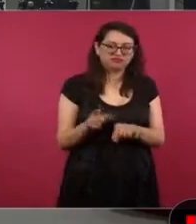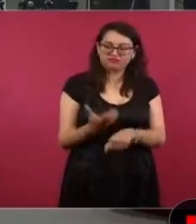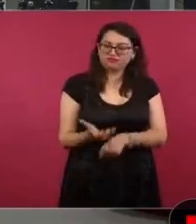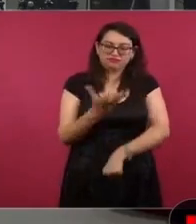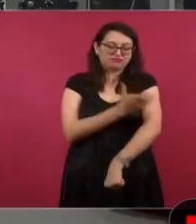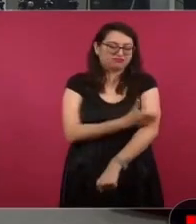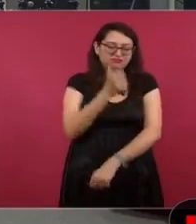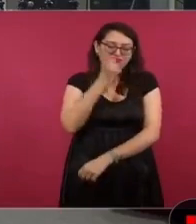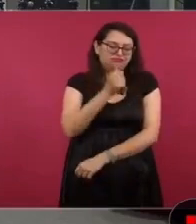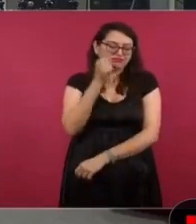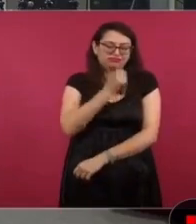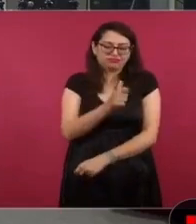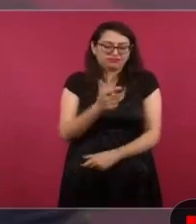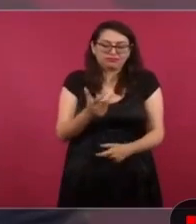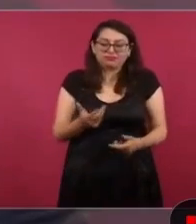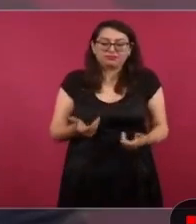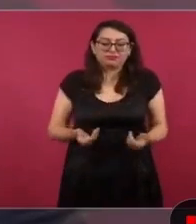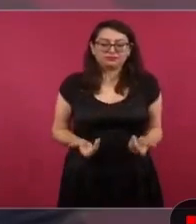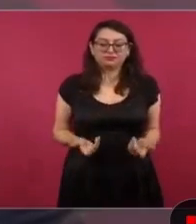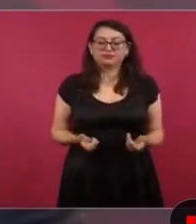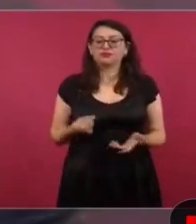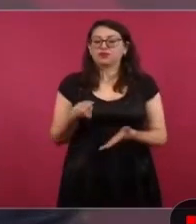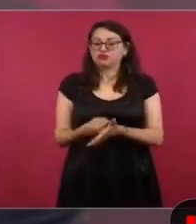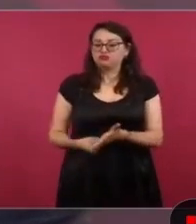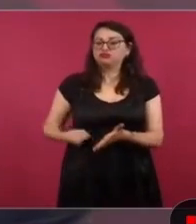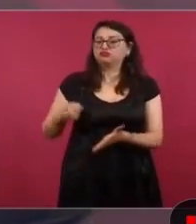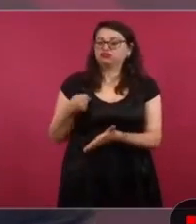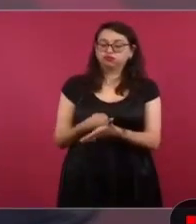gran trayectoria de lucha social.